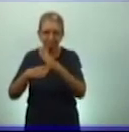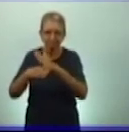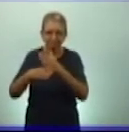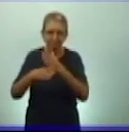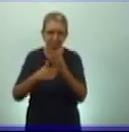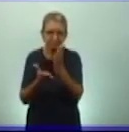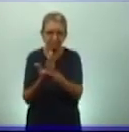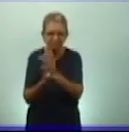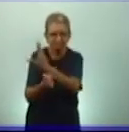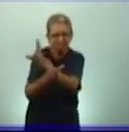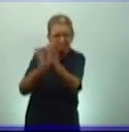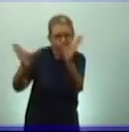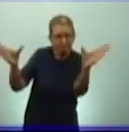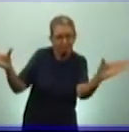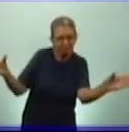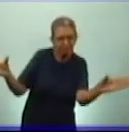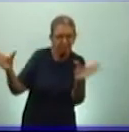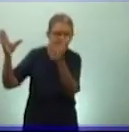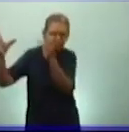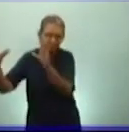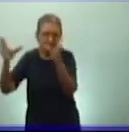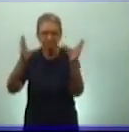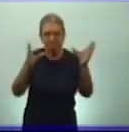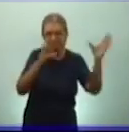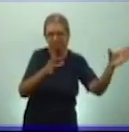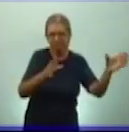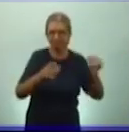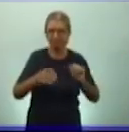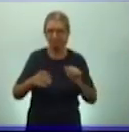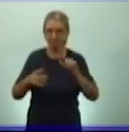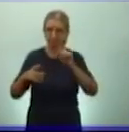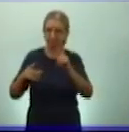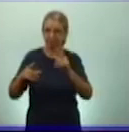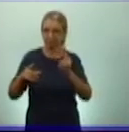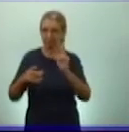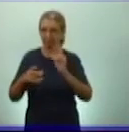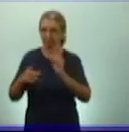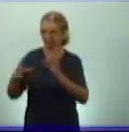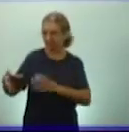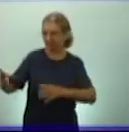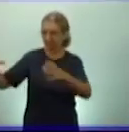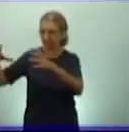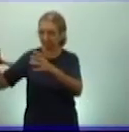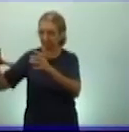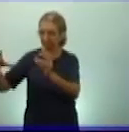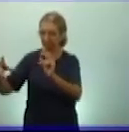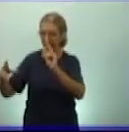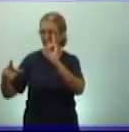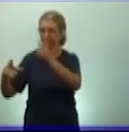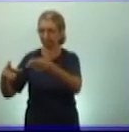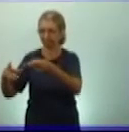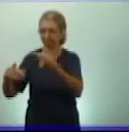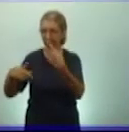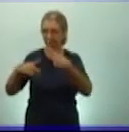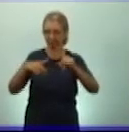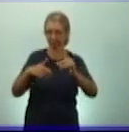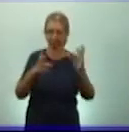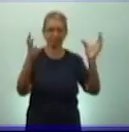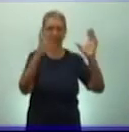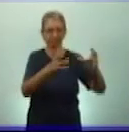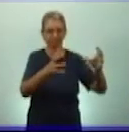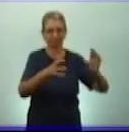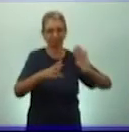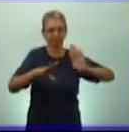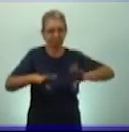clases. Por tanto, existían allí también una clase dominante y una clase dominada. Similar al encuentro anterior, ¿verdad?